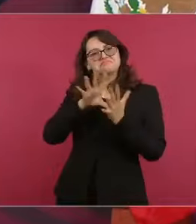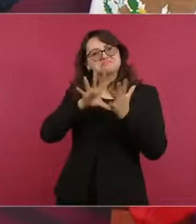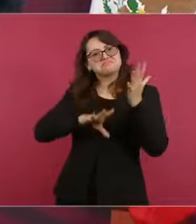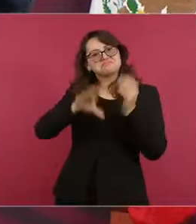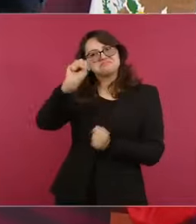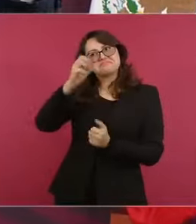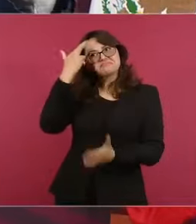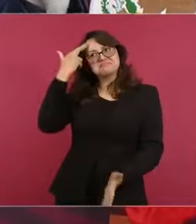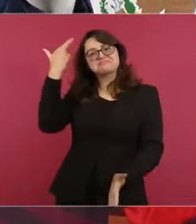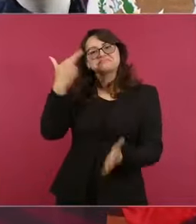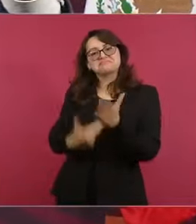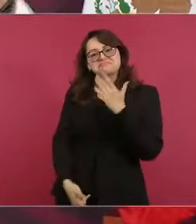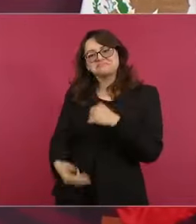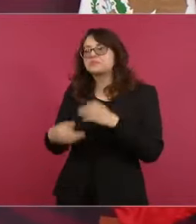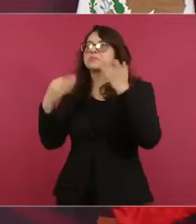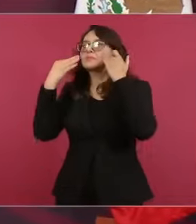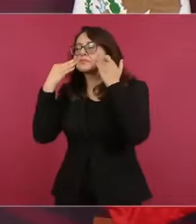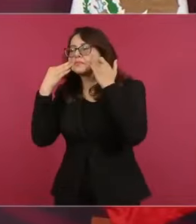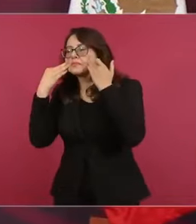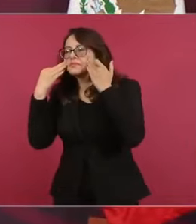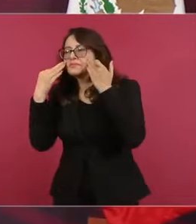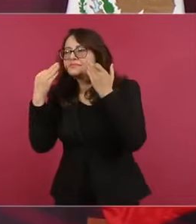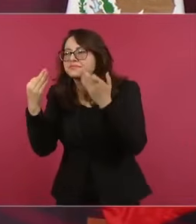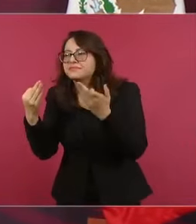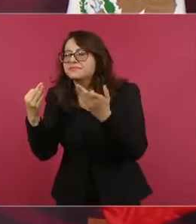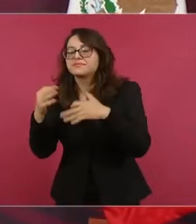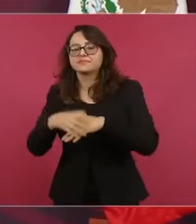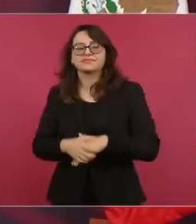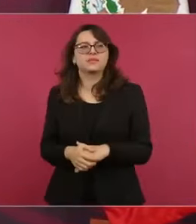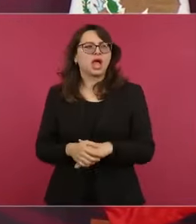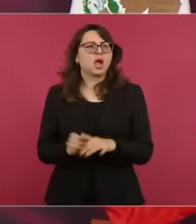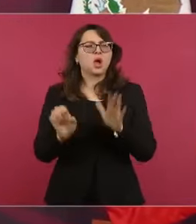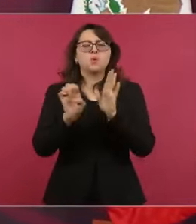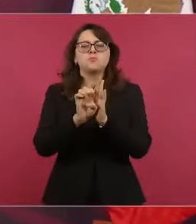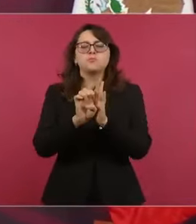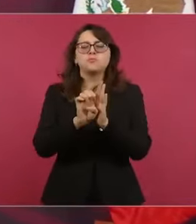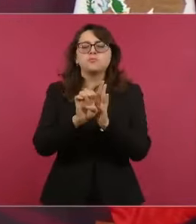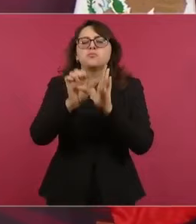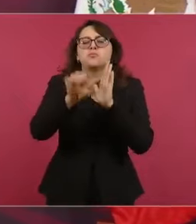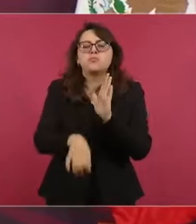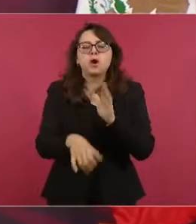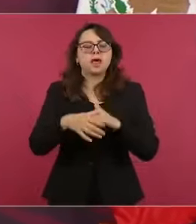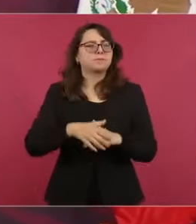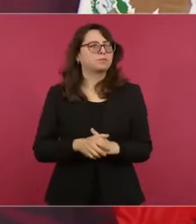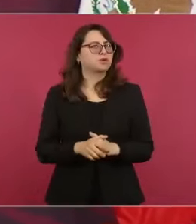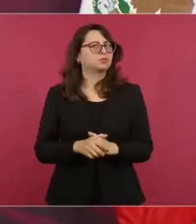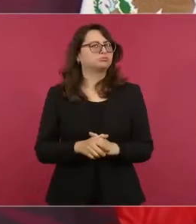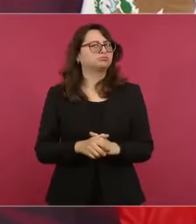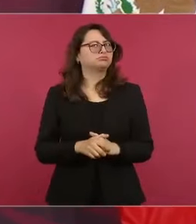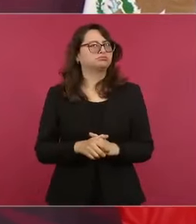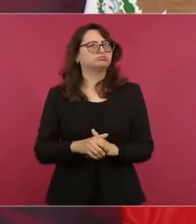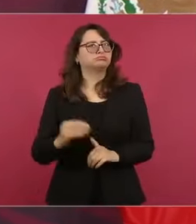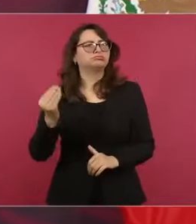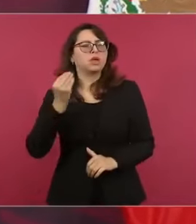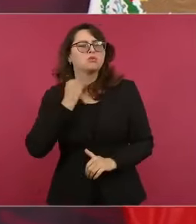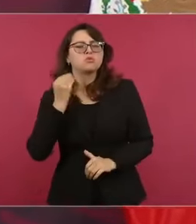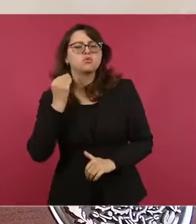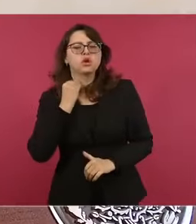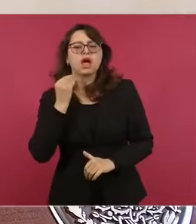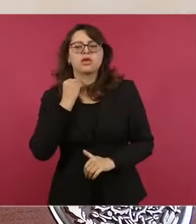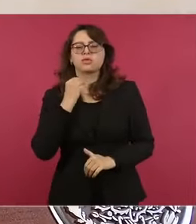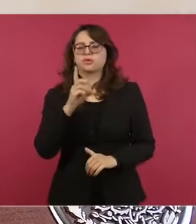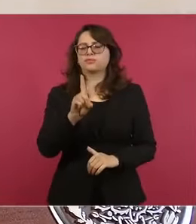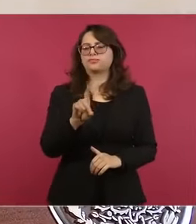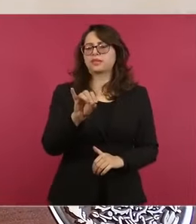dé a conocer su punto de vista la presidenta del